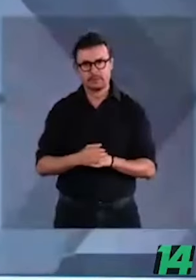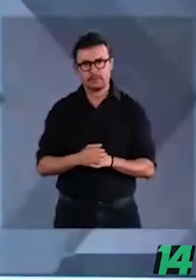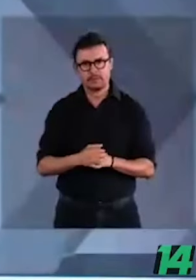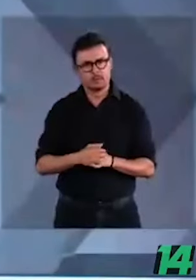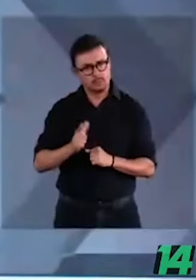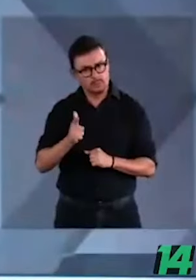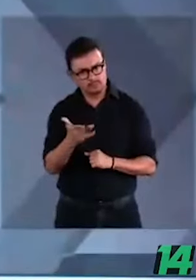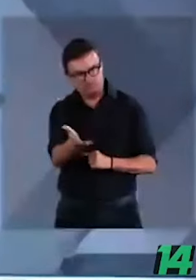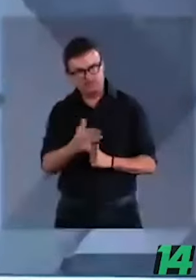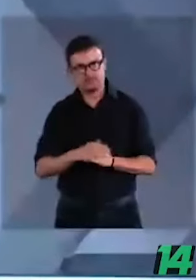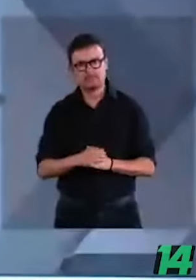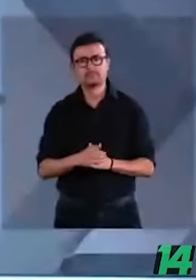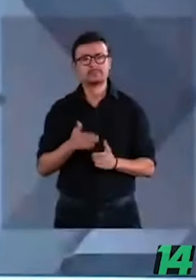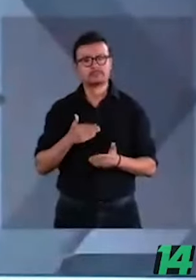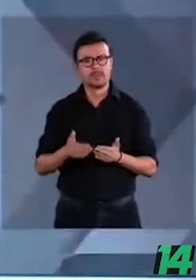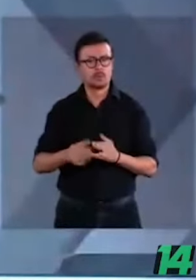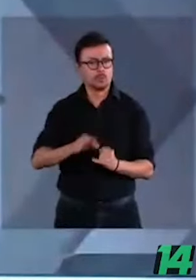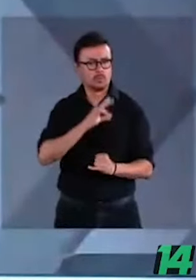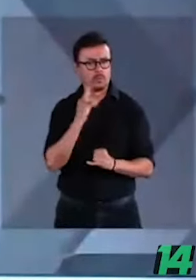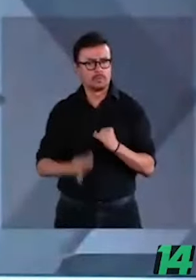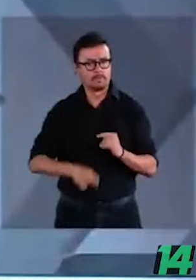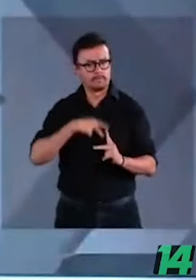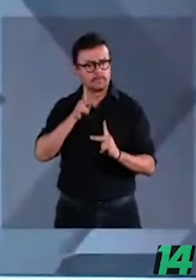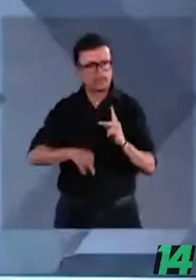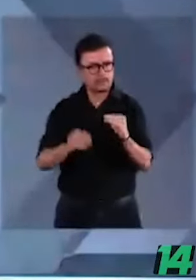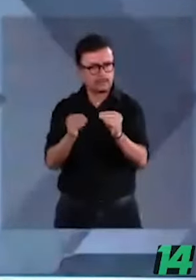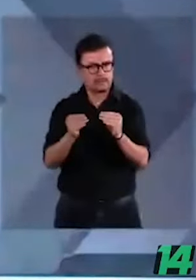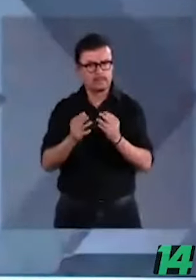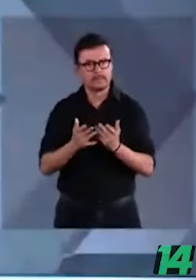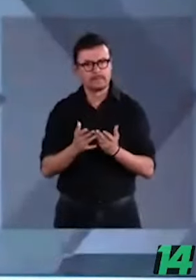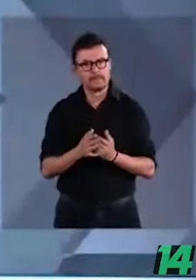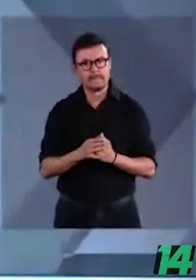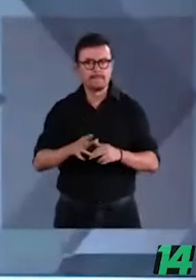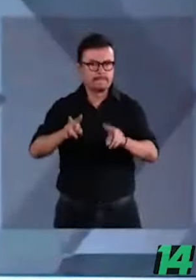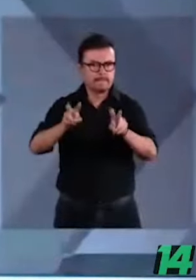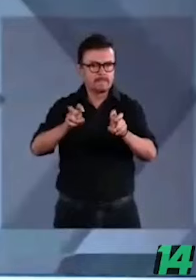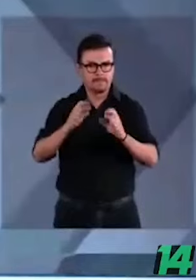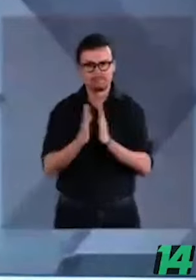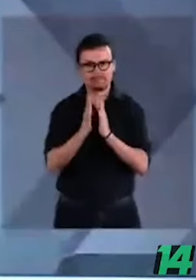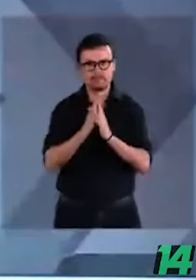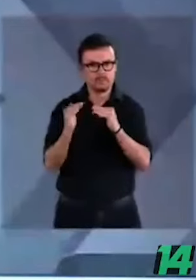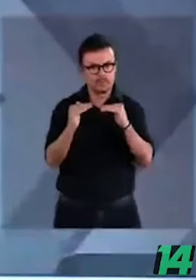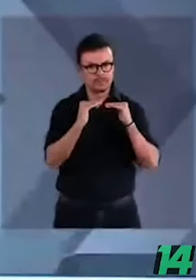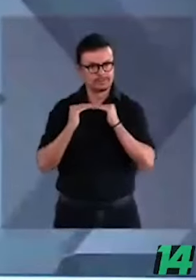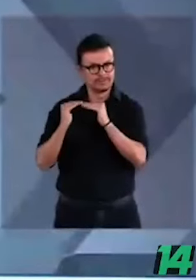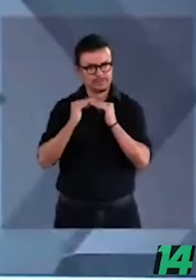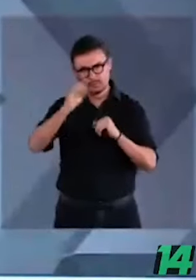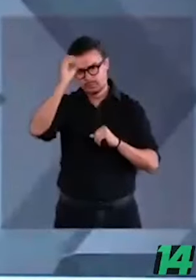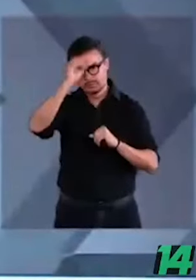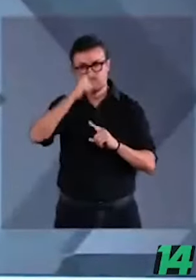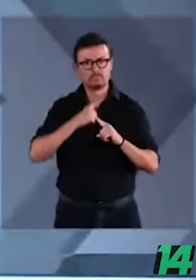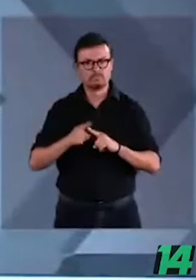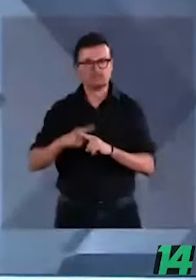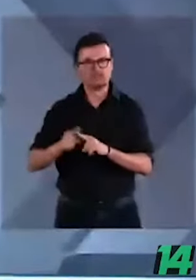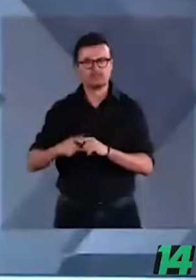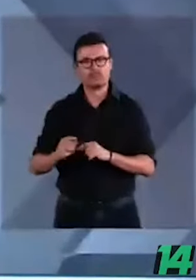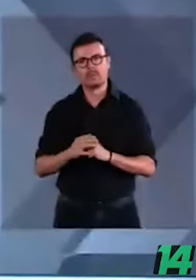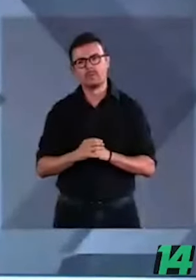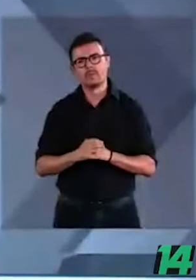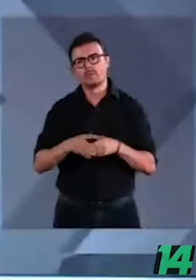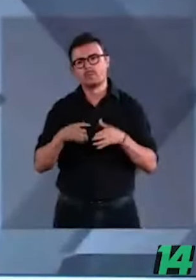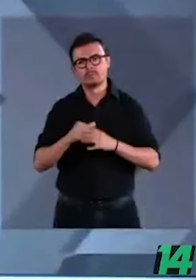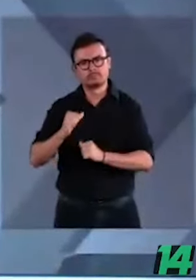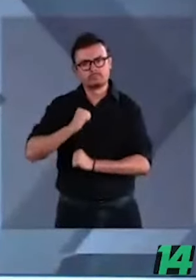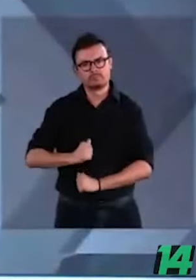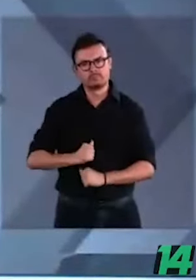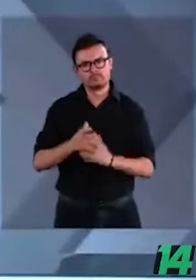Pasamos a la última parte de este debate, la cuarta, democracia, pluralismo y división de poderes. Ustedes lo saben, el diseño de